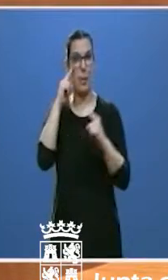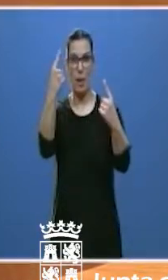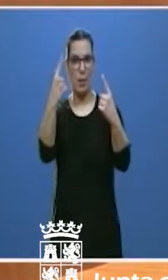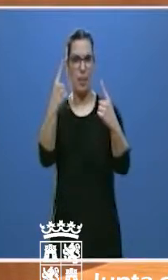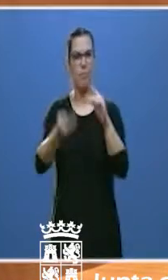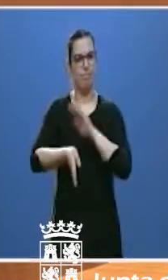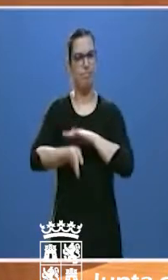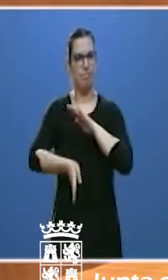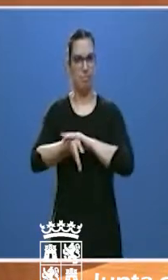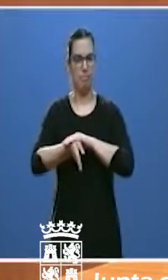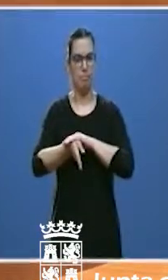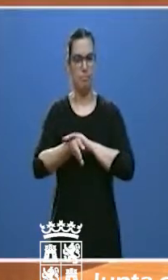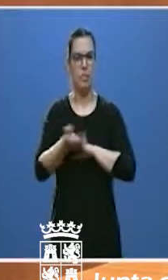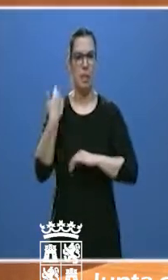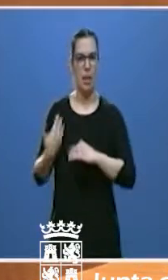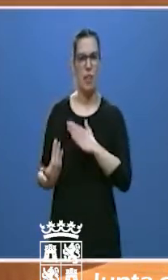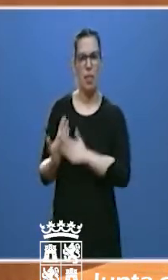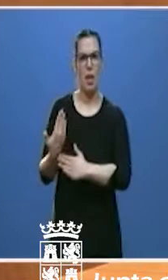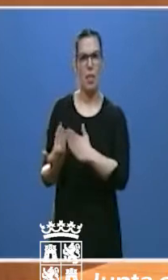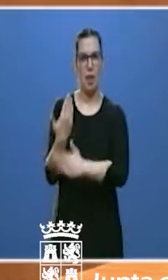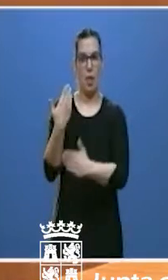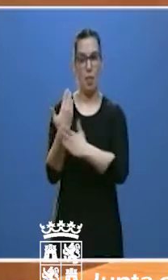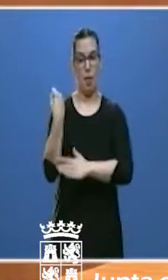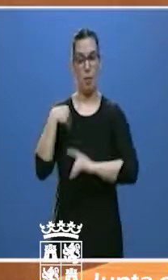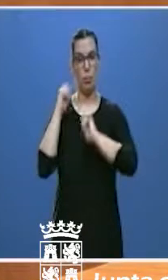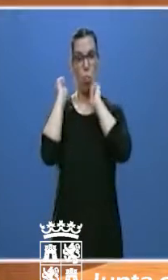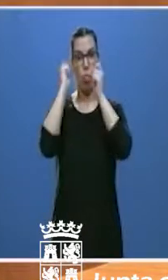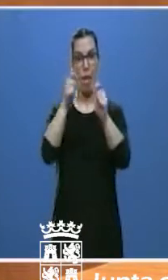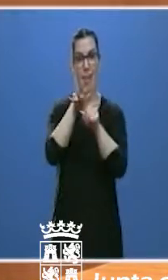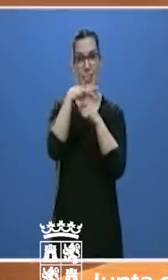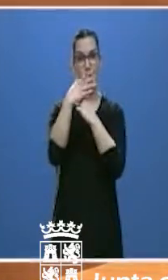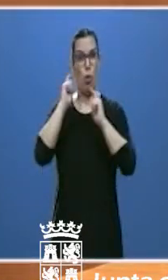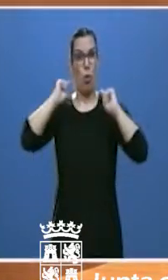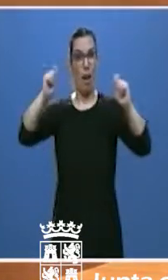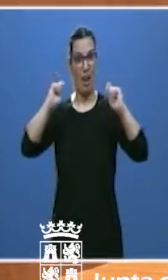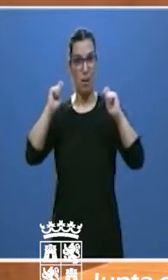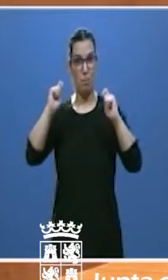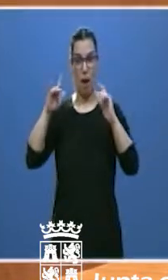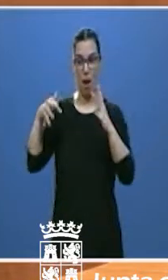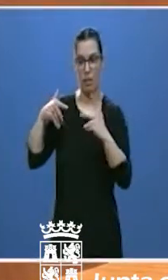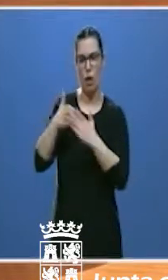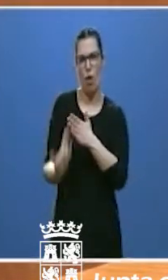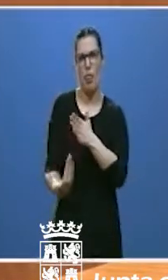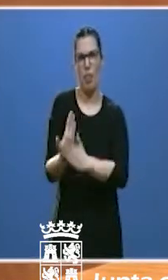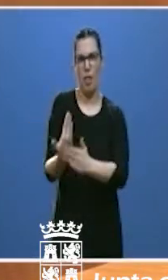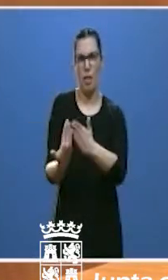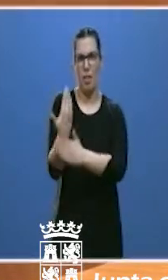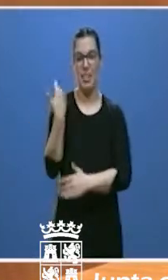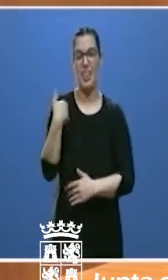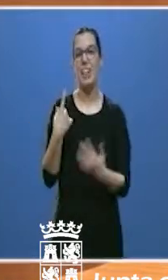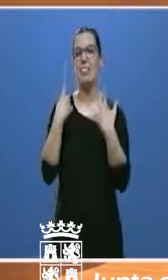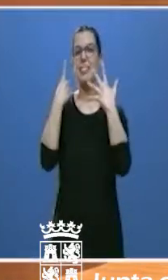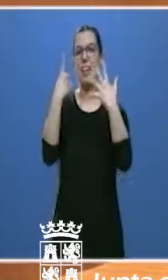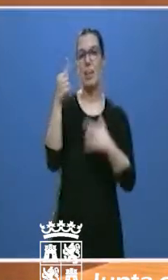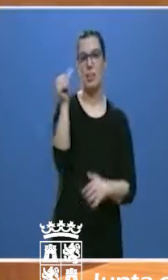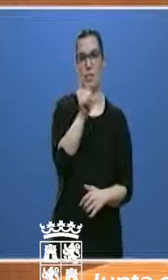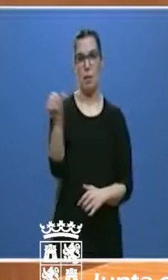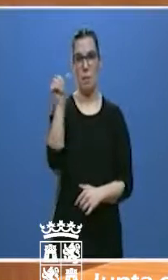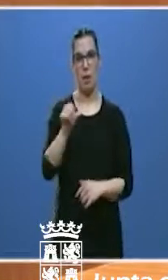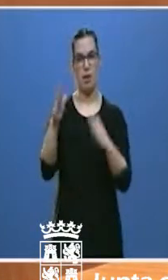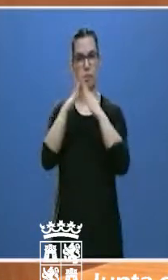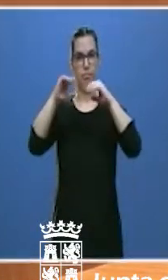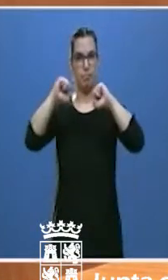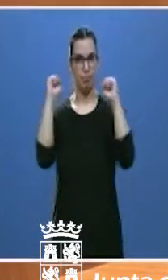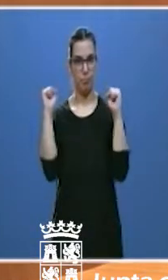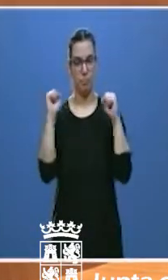Han pasado ya muchos días desde la declaración del estado de alarma. Nos encontramos en la sexta semana de confinamiento.